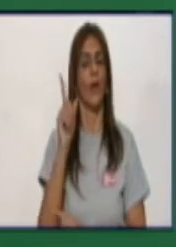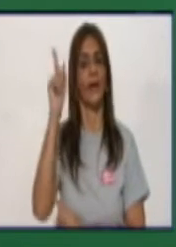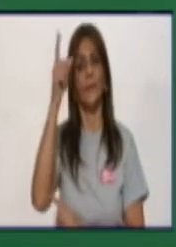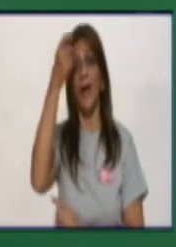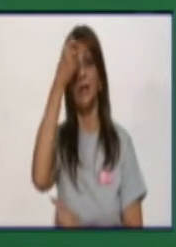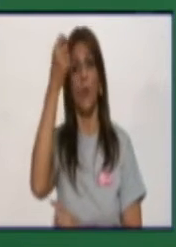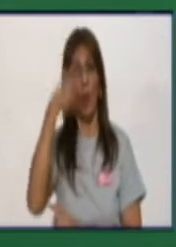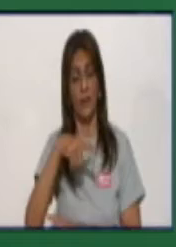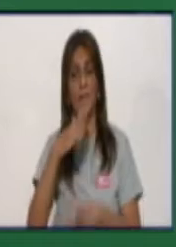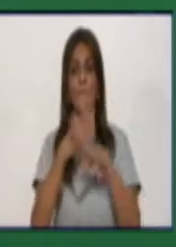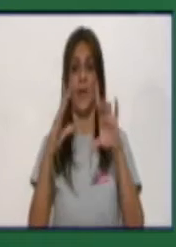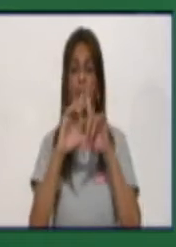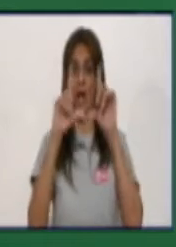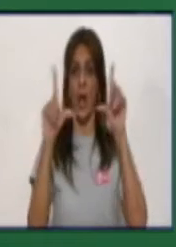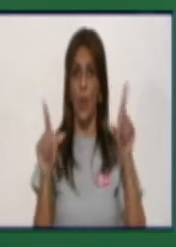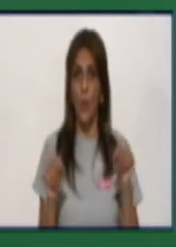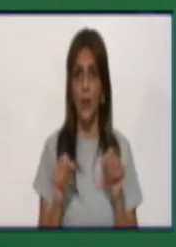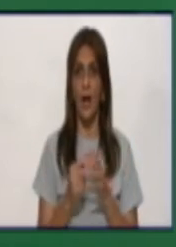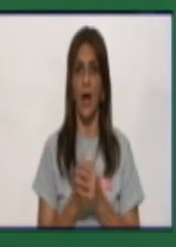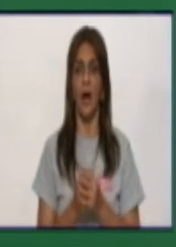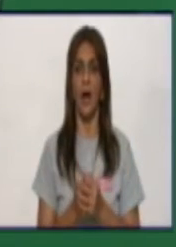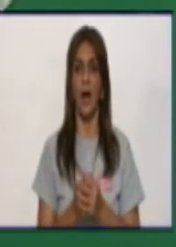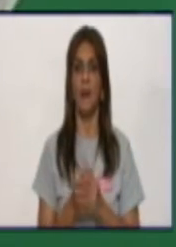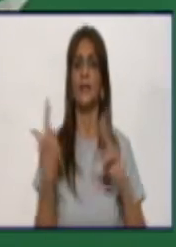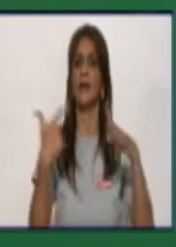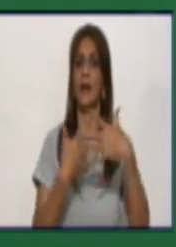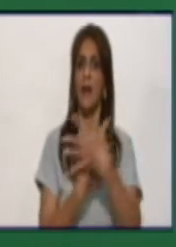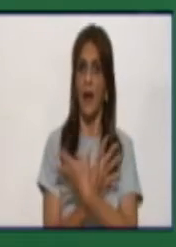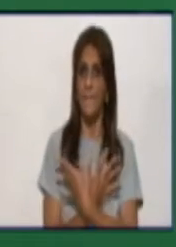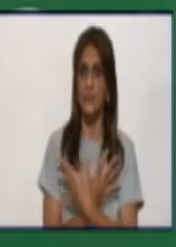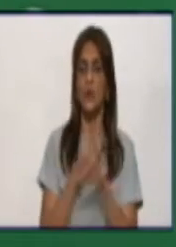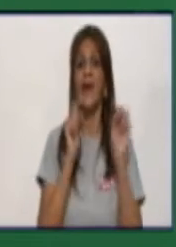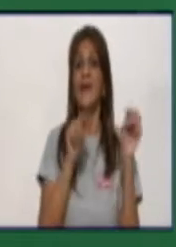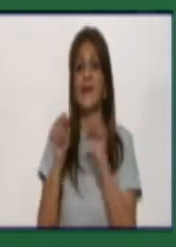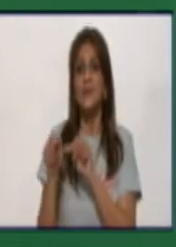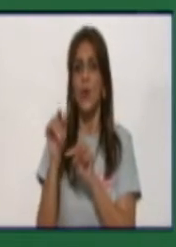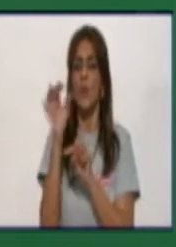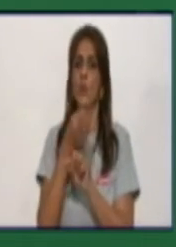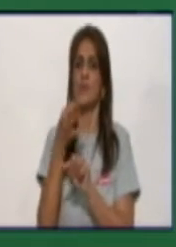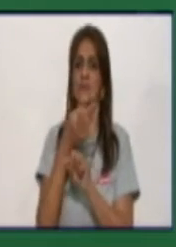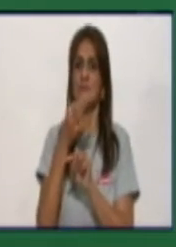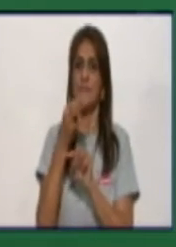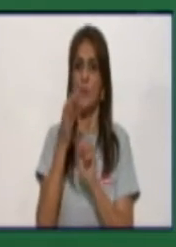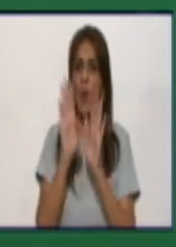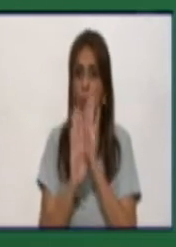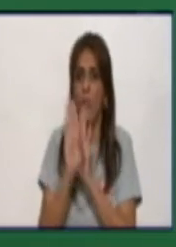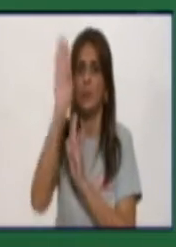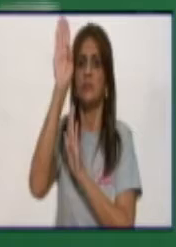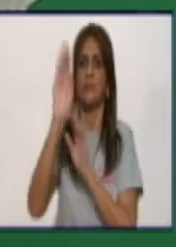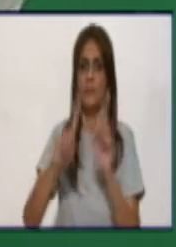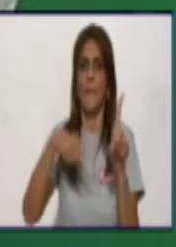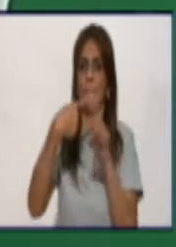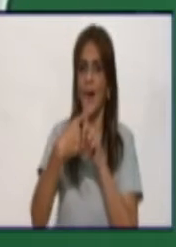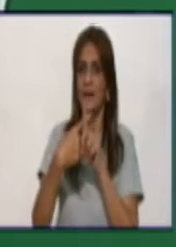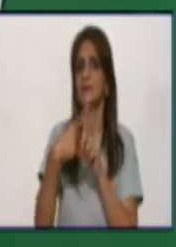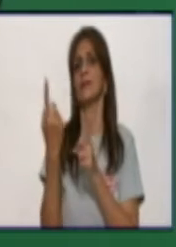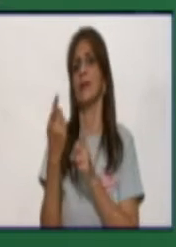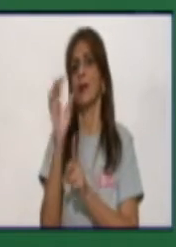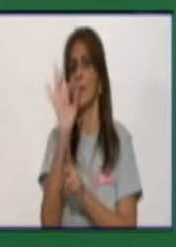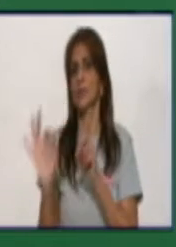Jiguaní, Medialuna y Campechuela. Esos son los municipios que hoy tienen la tasa por encima de la tasa provincial.